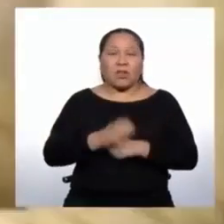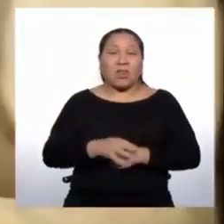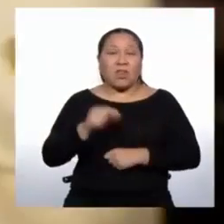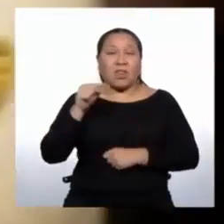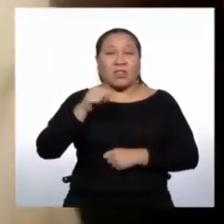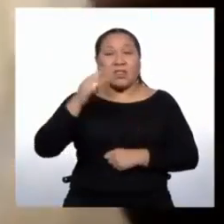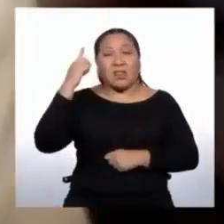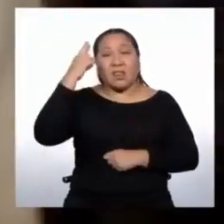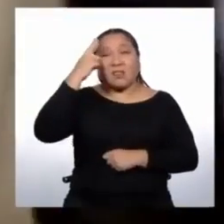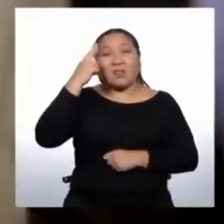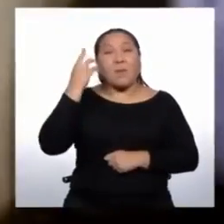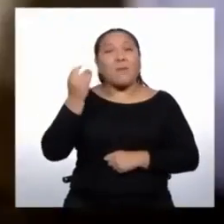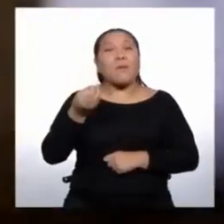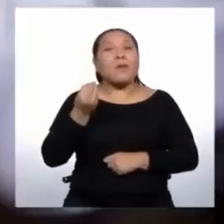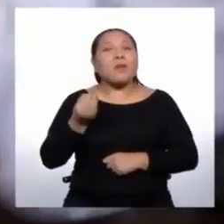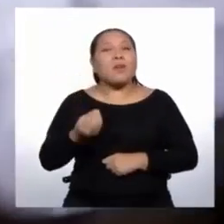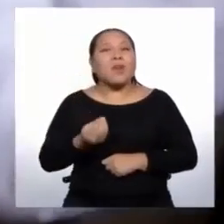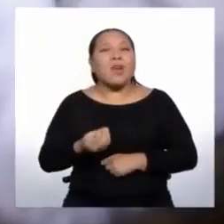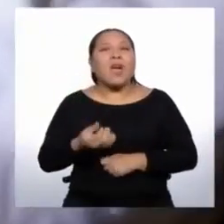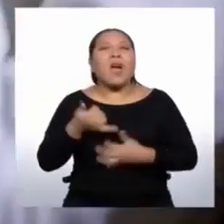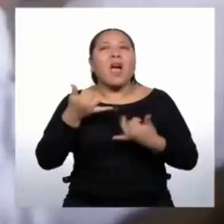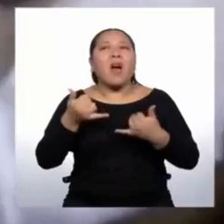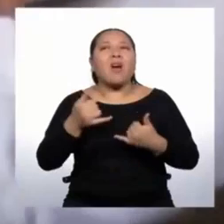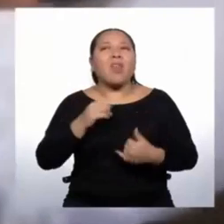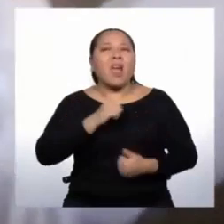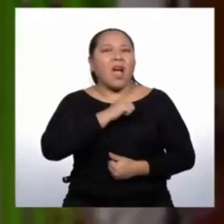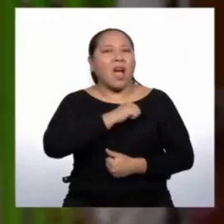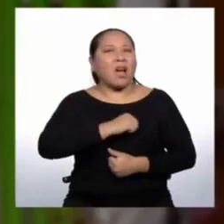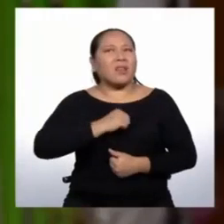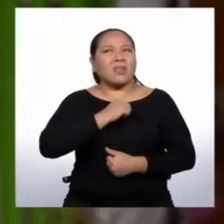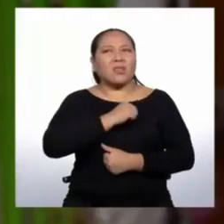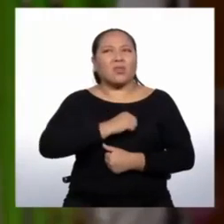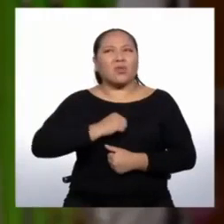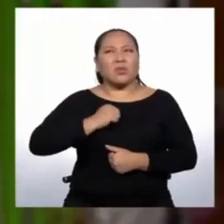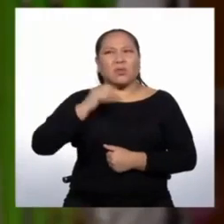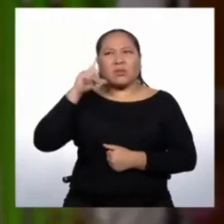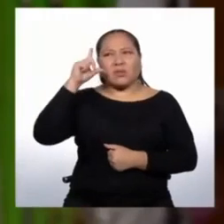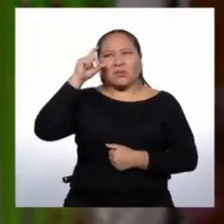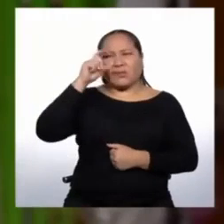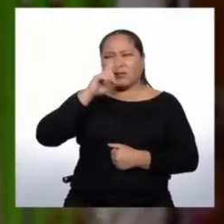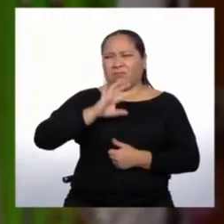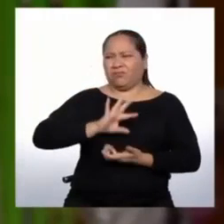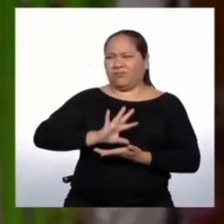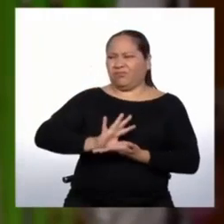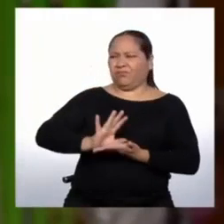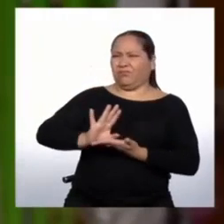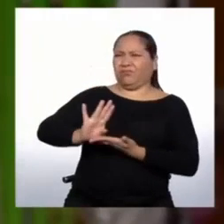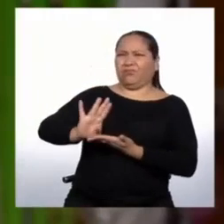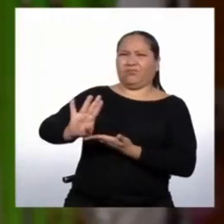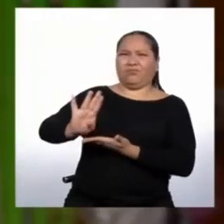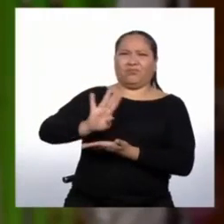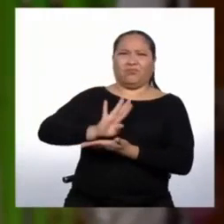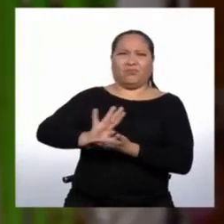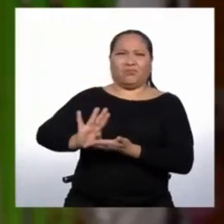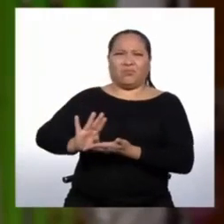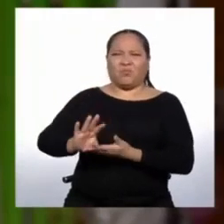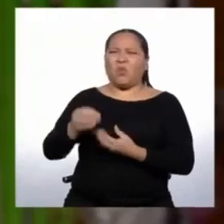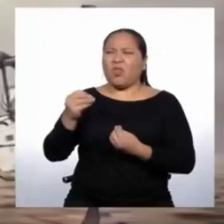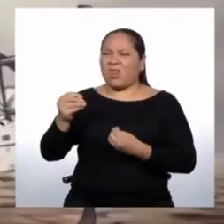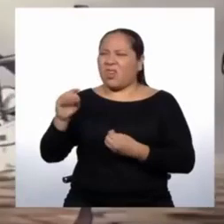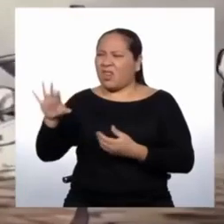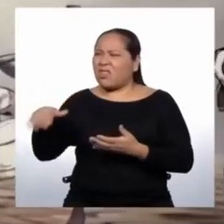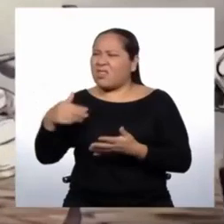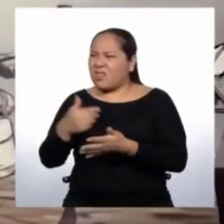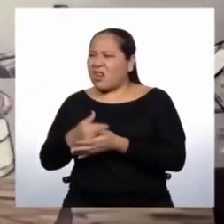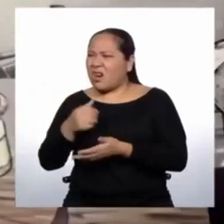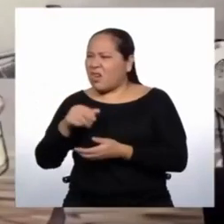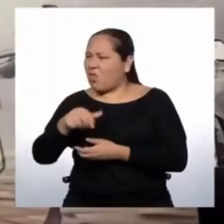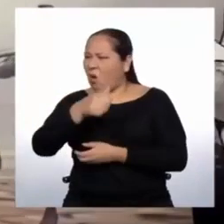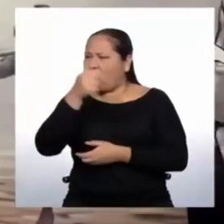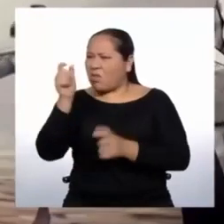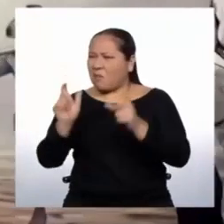qué nosotros reaccionamos muchas veces de manera adversa a la presencia de extraños.